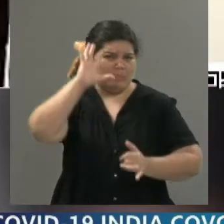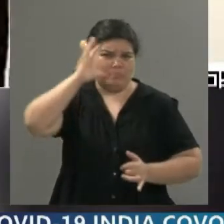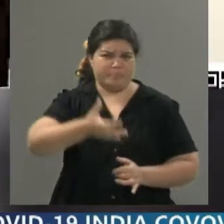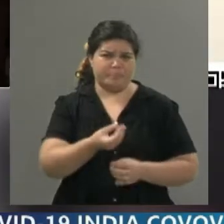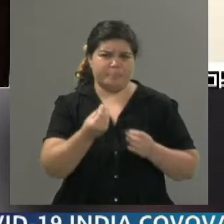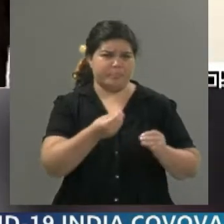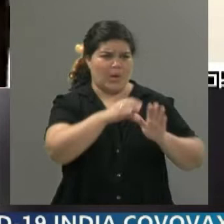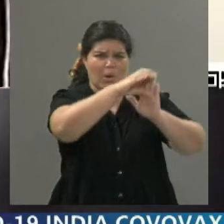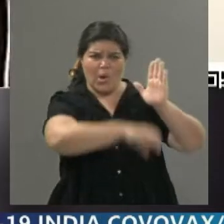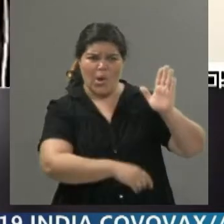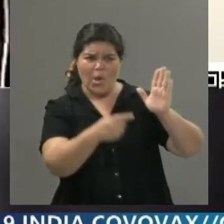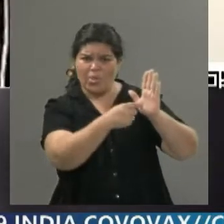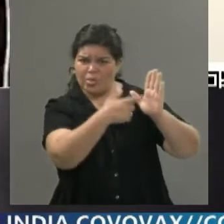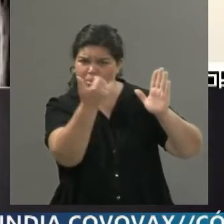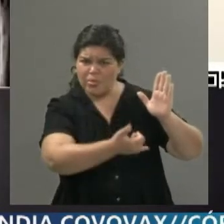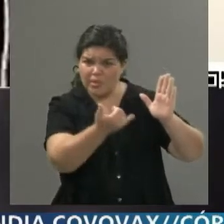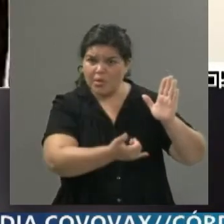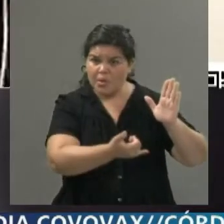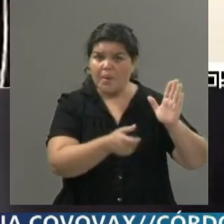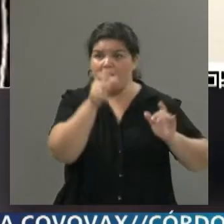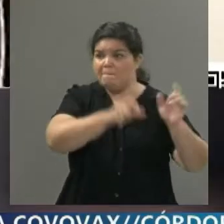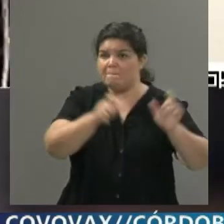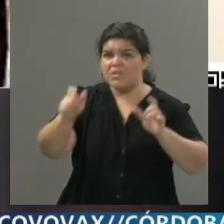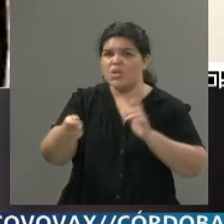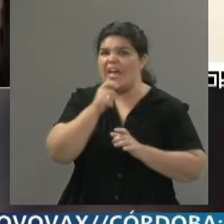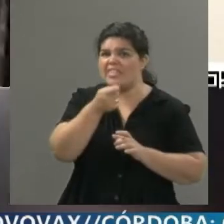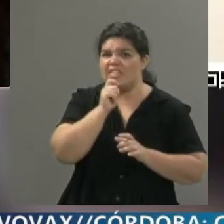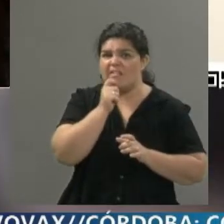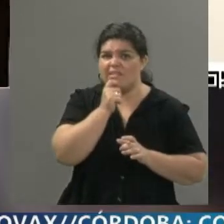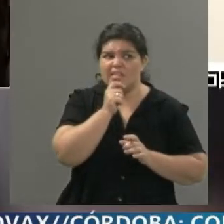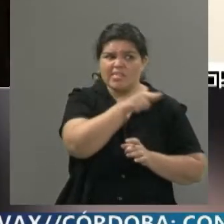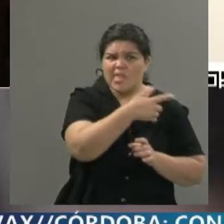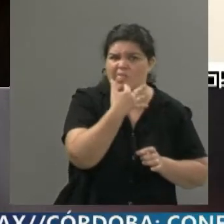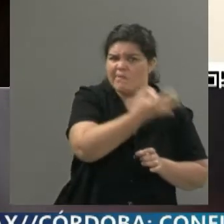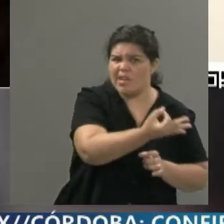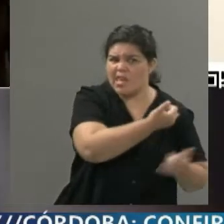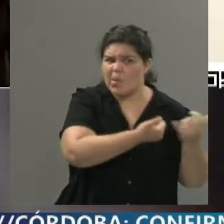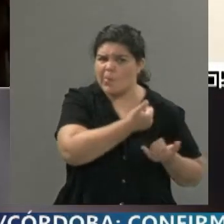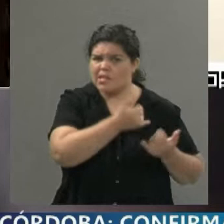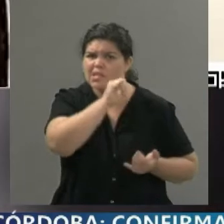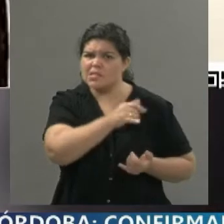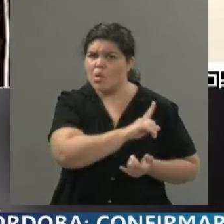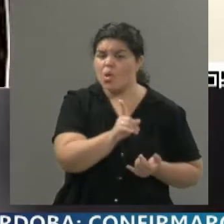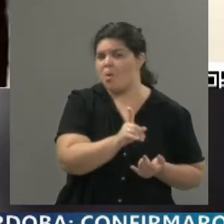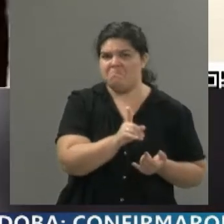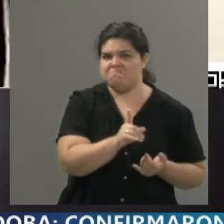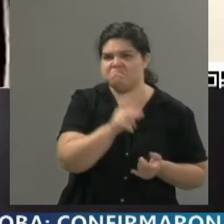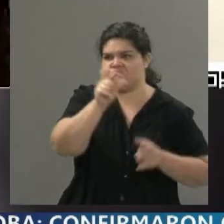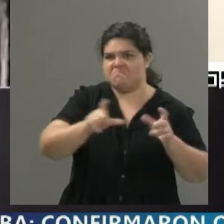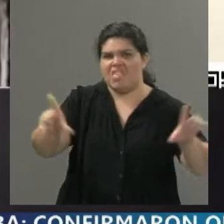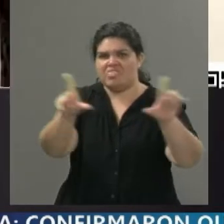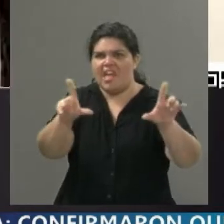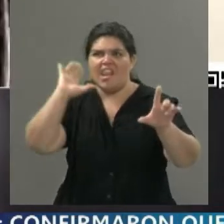ningún medio que lo entreviste va a ir a chequear si lo que dijo es real. Disculpen la brevísima